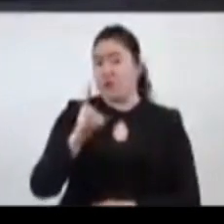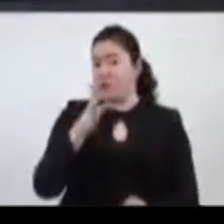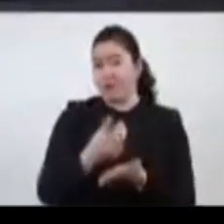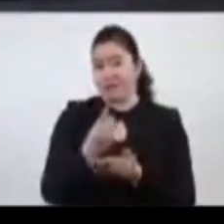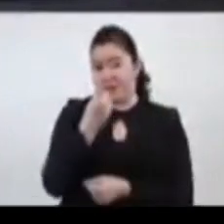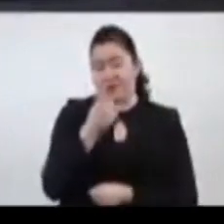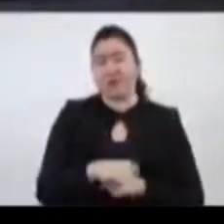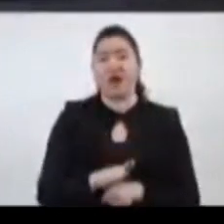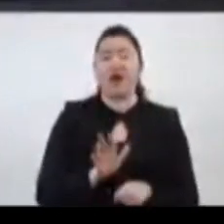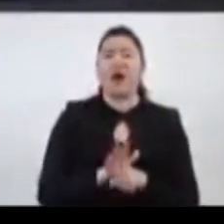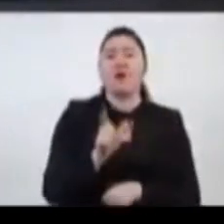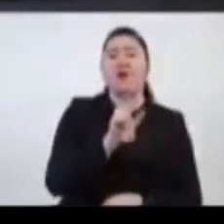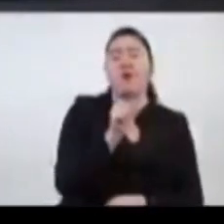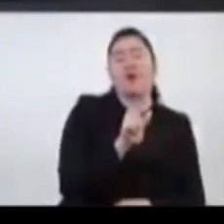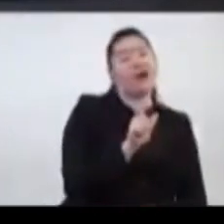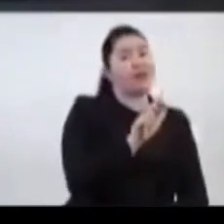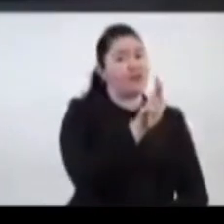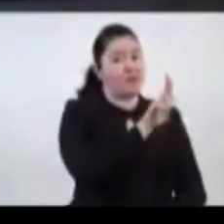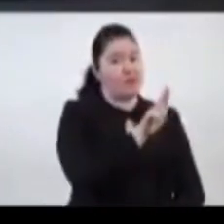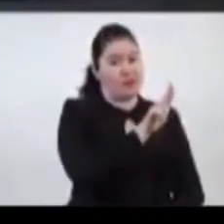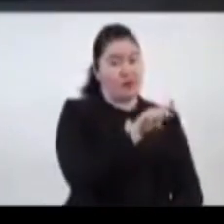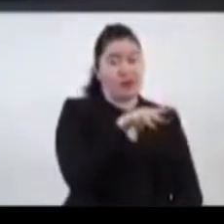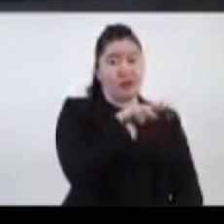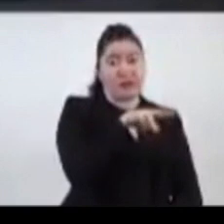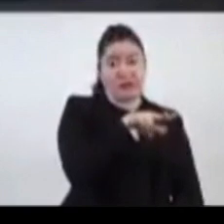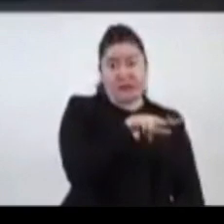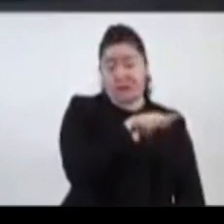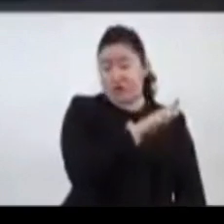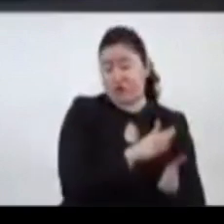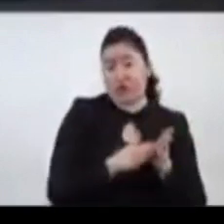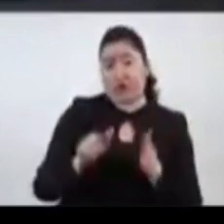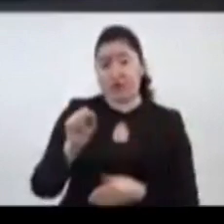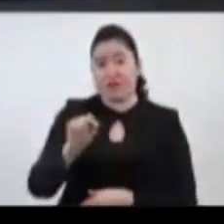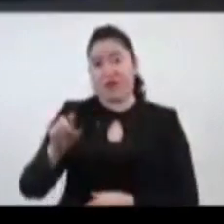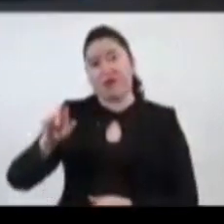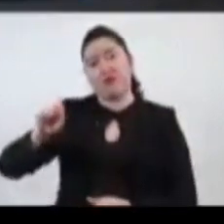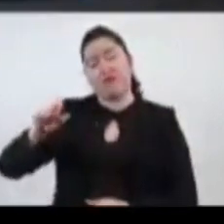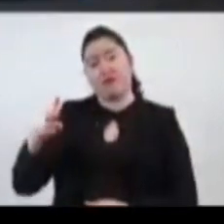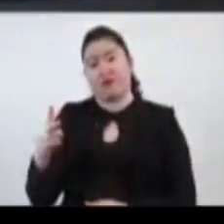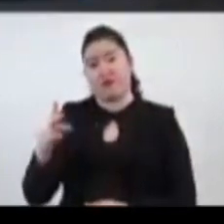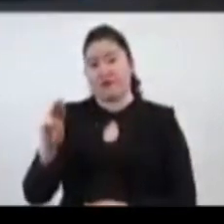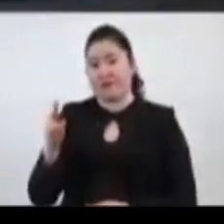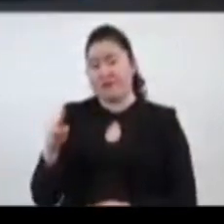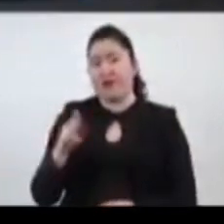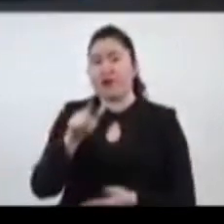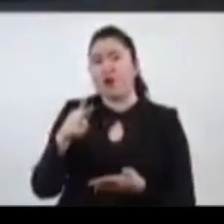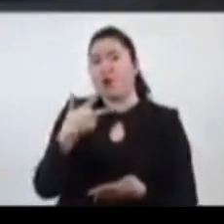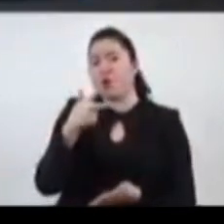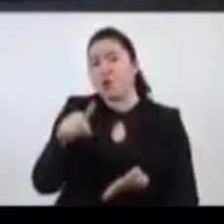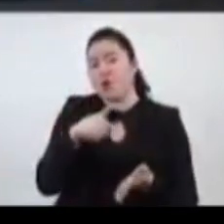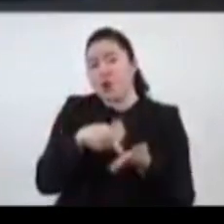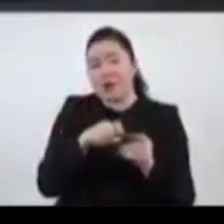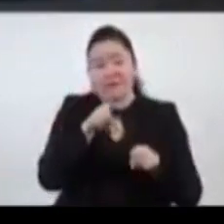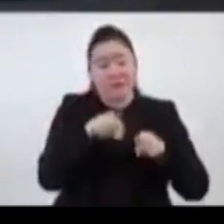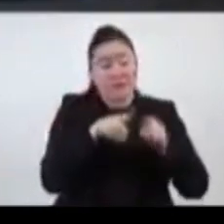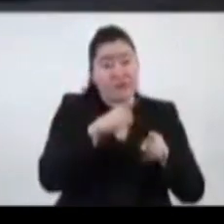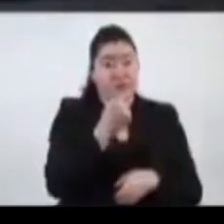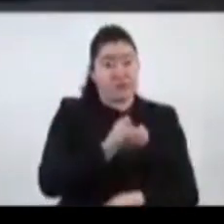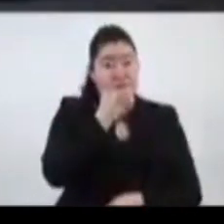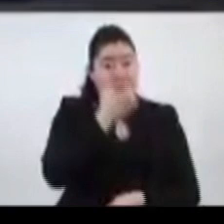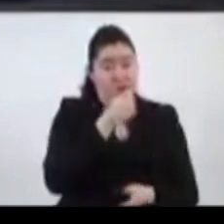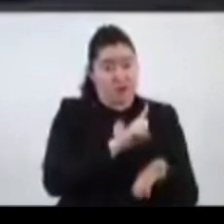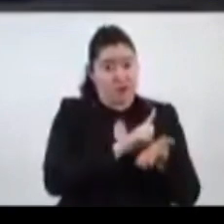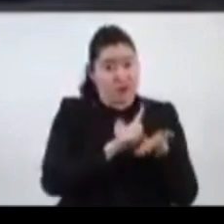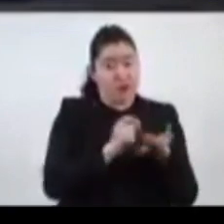martes 18 al sábado 22 de mayo, en ocho sedes de vacunación, de acuerdo al lugar donde trabajan